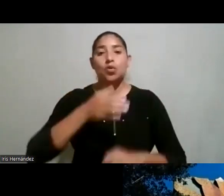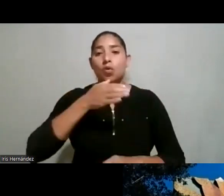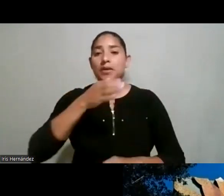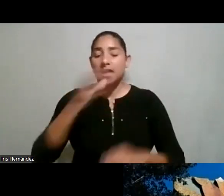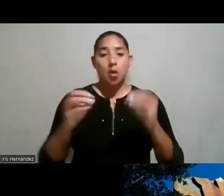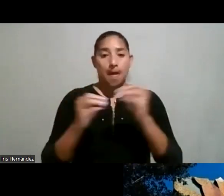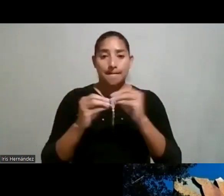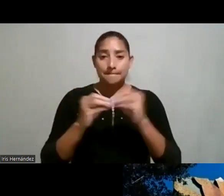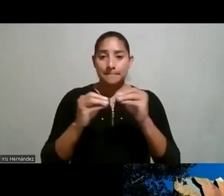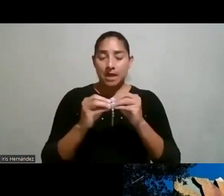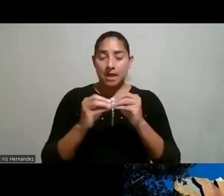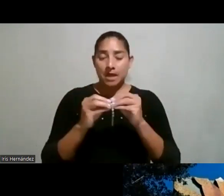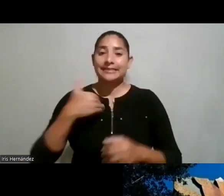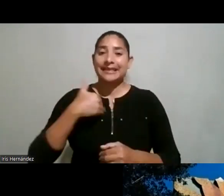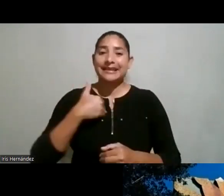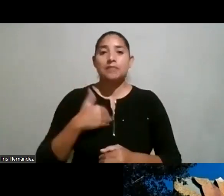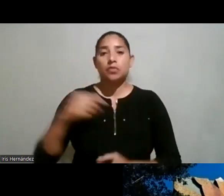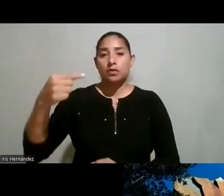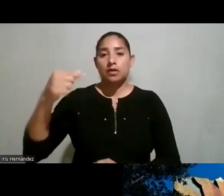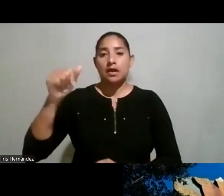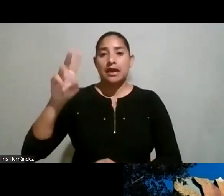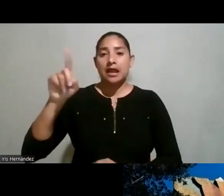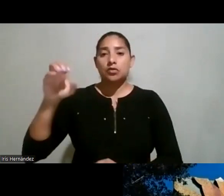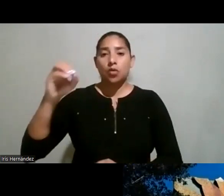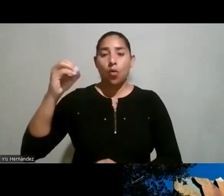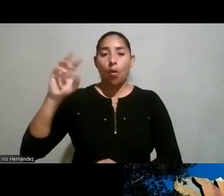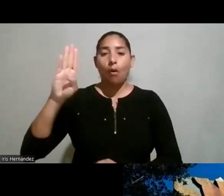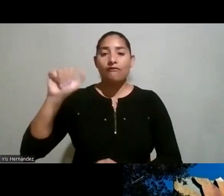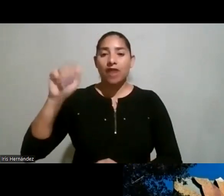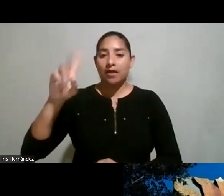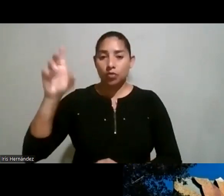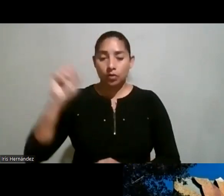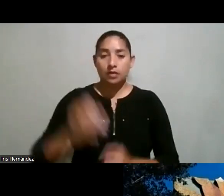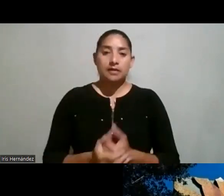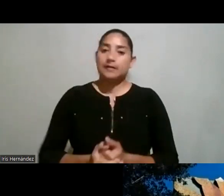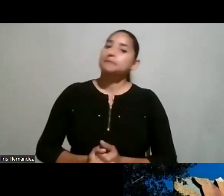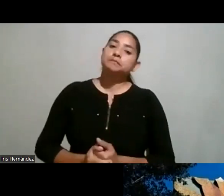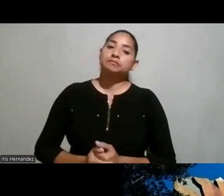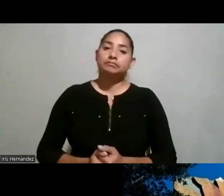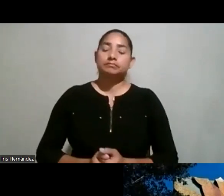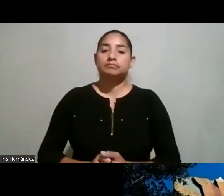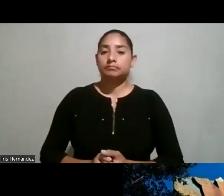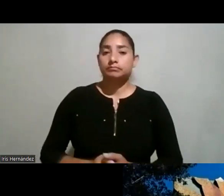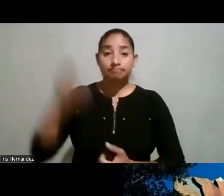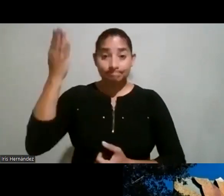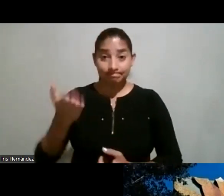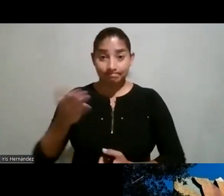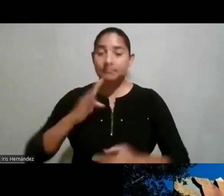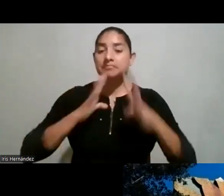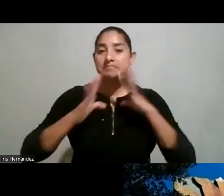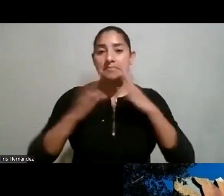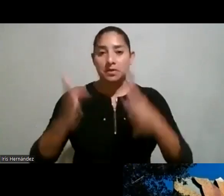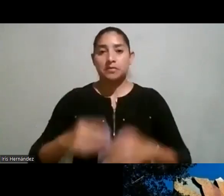tenemos a don Gerardo Ovando que ha levantado la mano le vamos a dar la palabra le vamos a